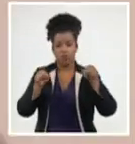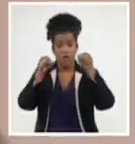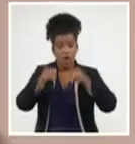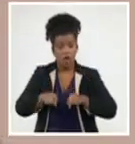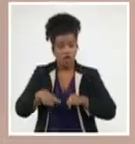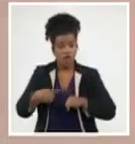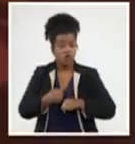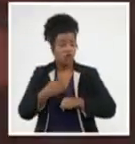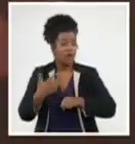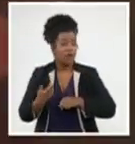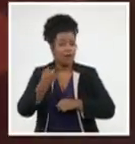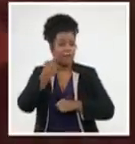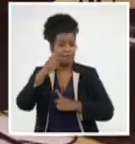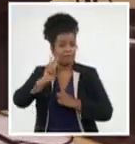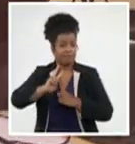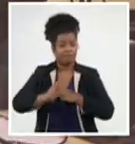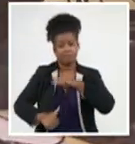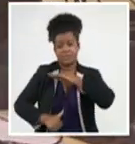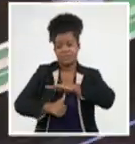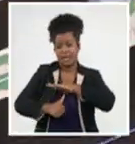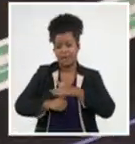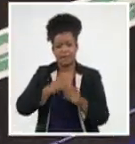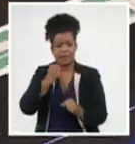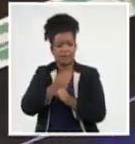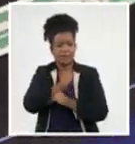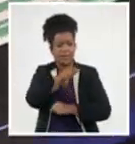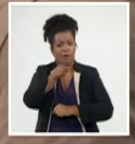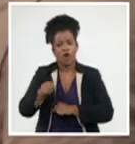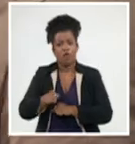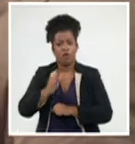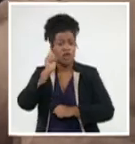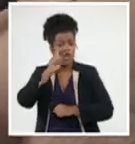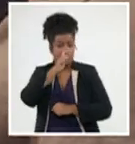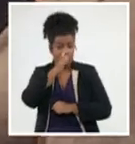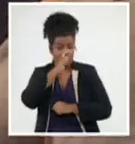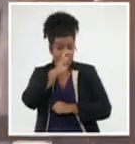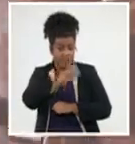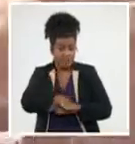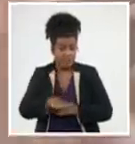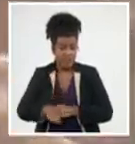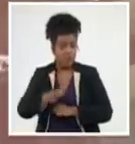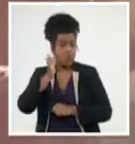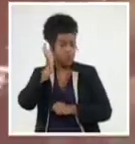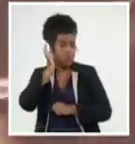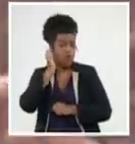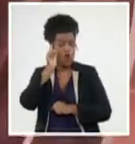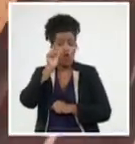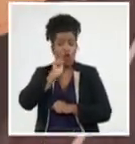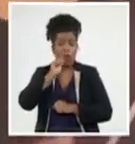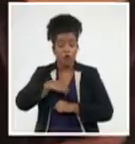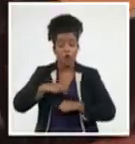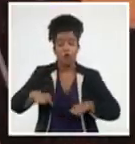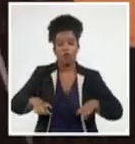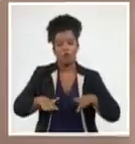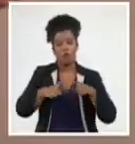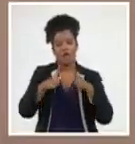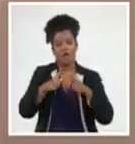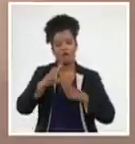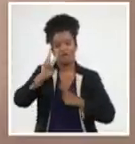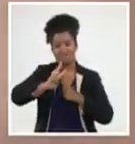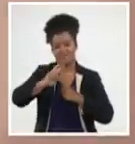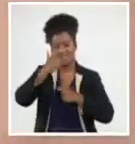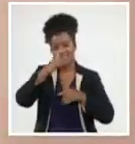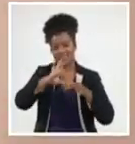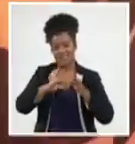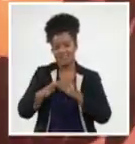presidente el obrero el niño la federada y el soldado está de cumpleaños artemisa visión y es del pueblo la